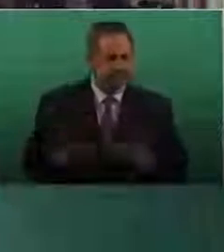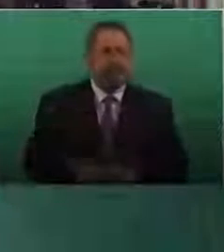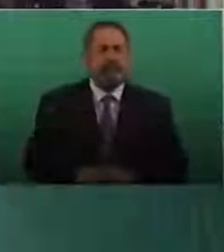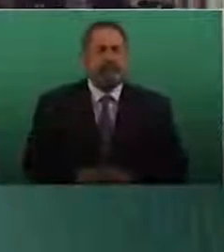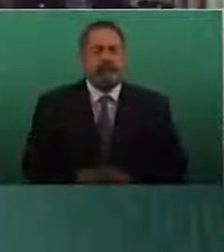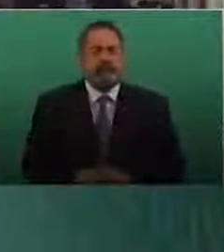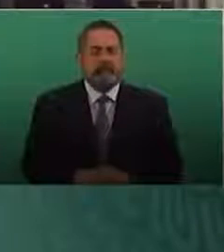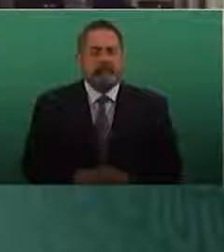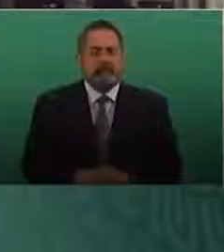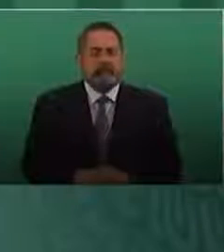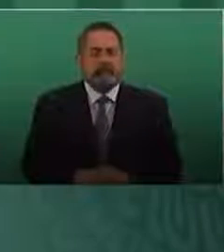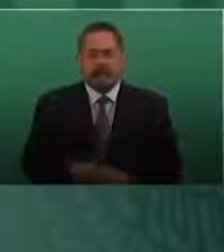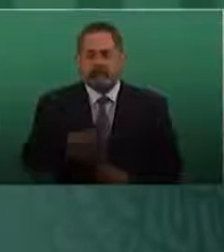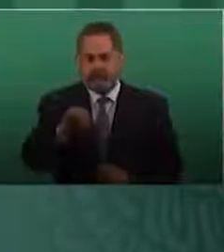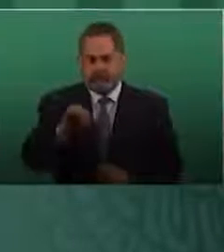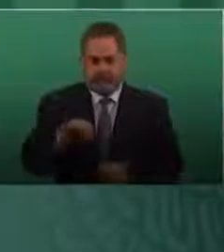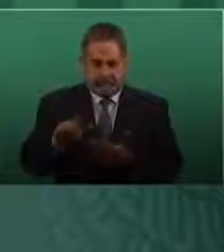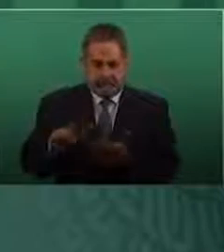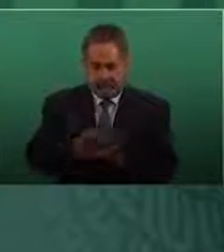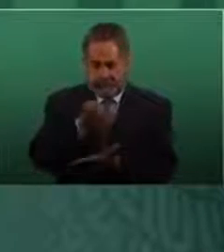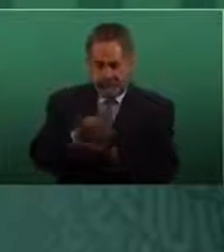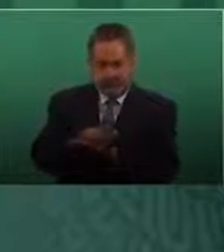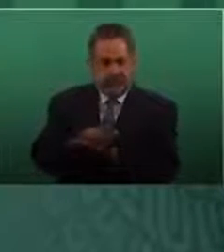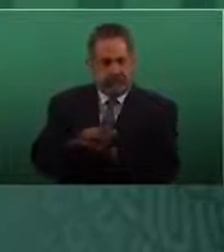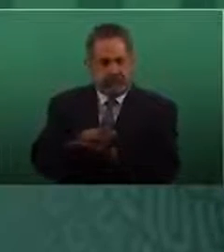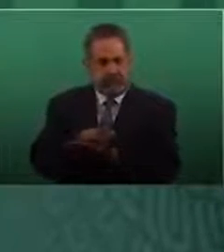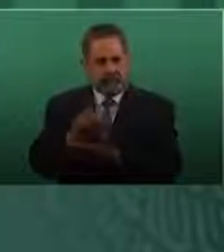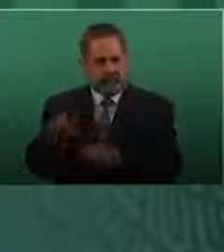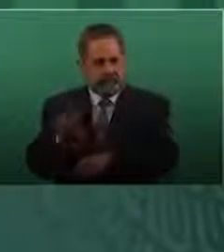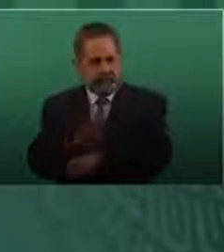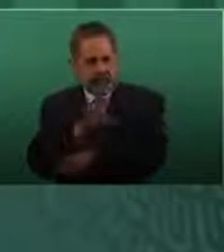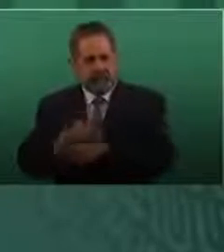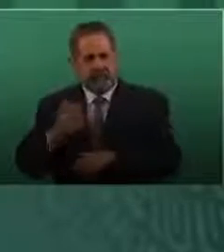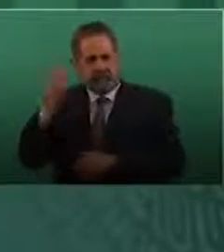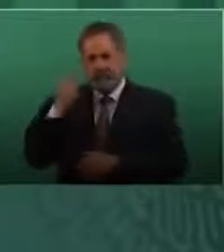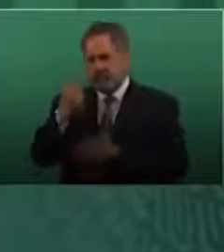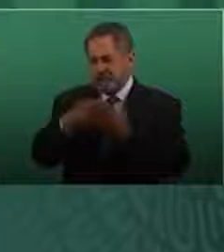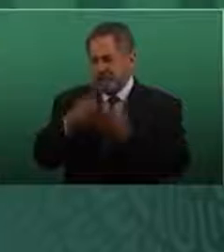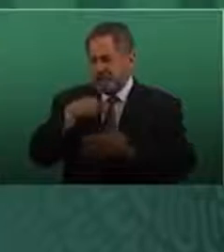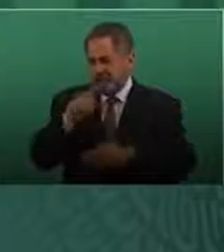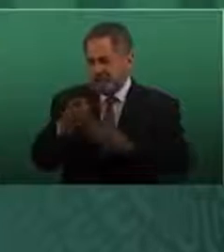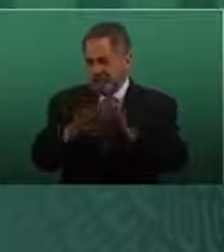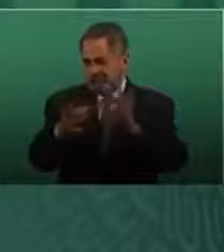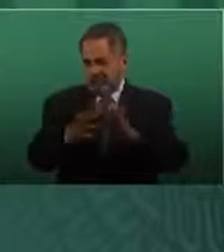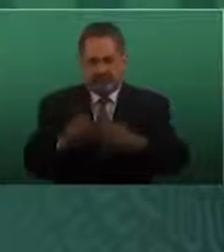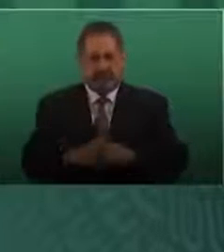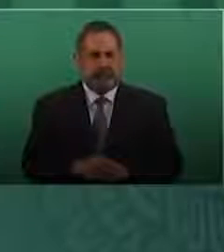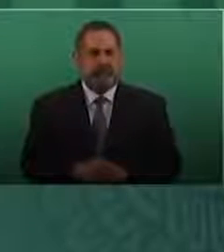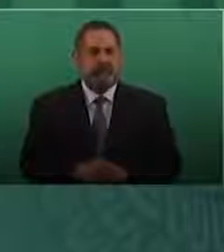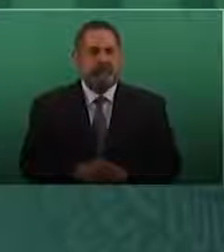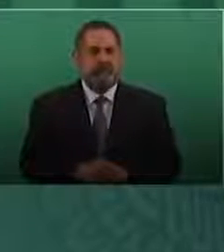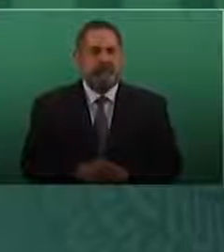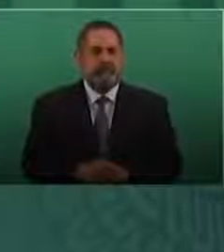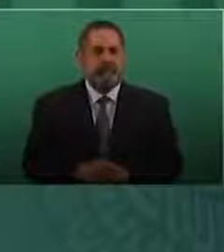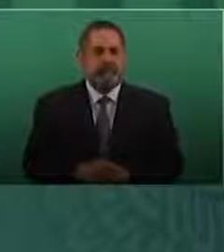Con la llamada reforma energética, lo expliqué aquí en una ocasión, se